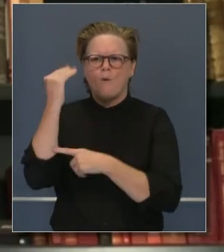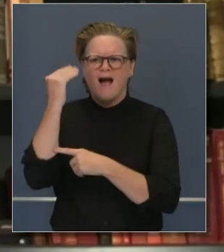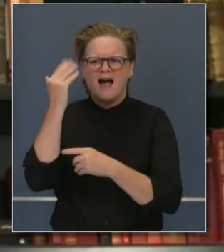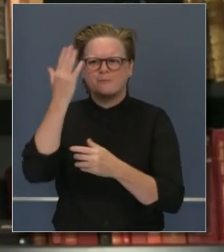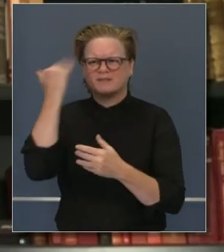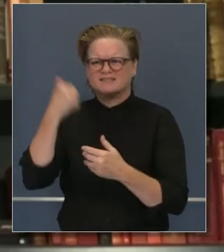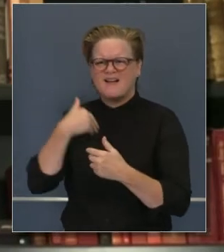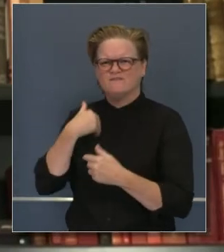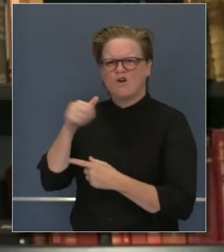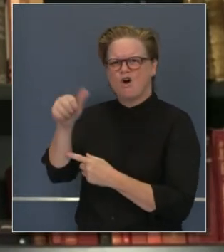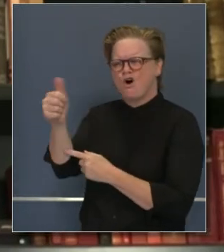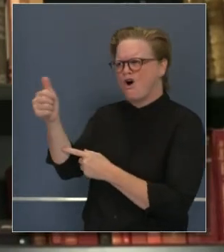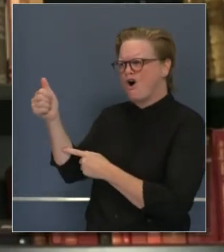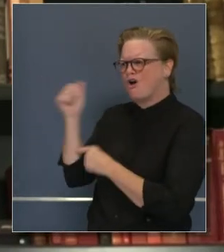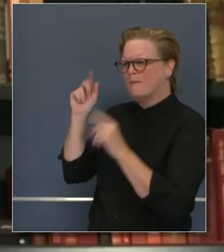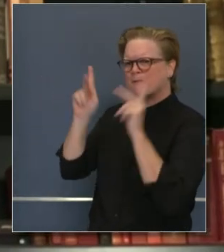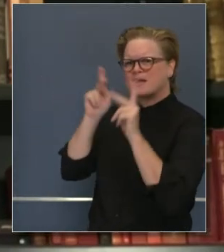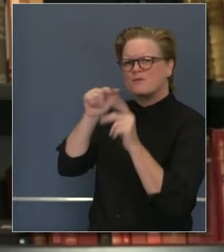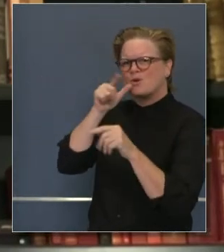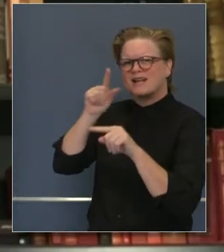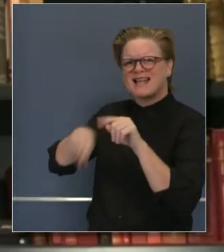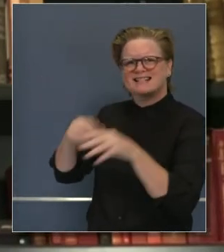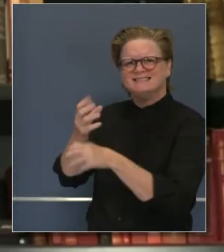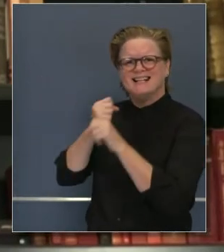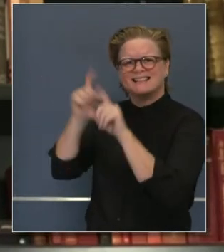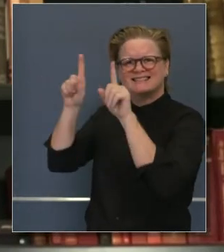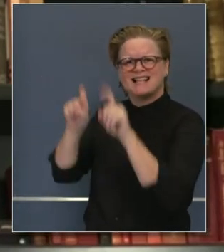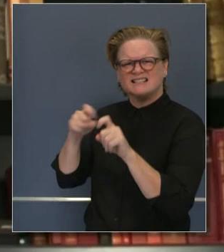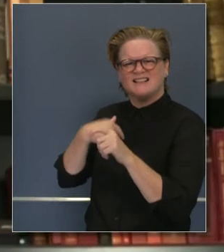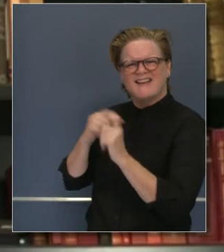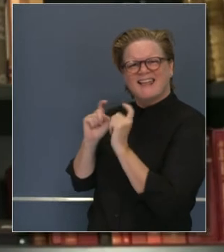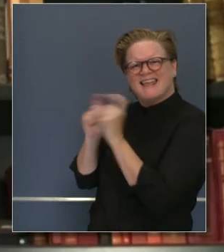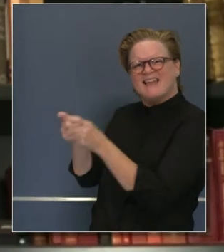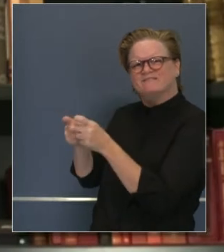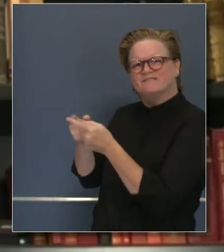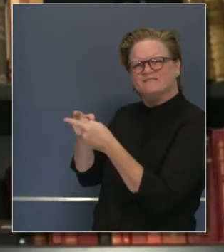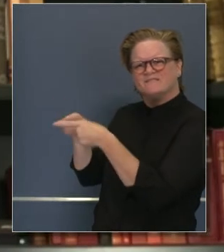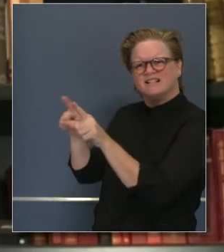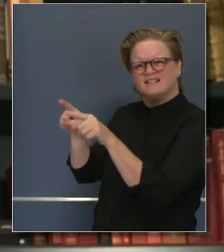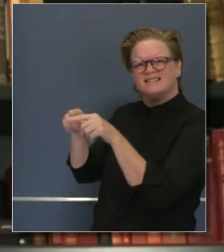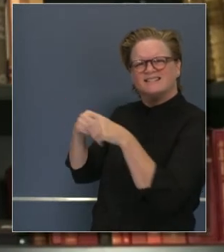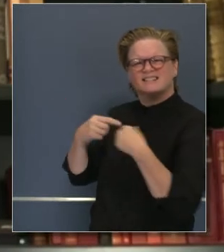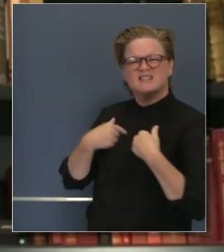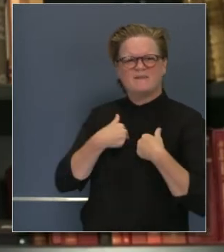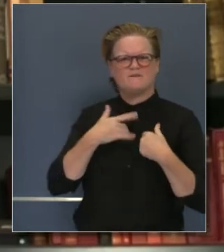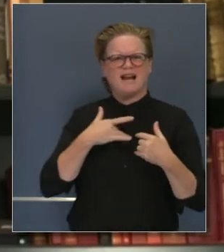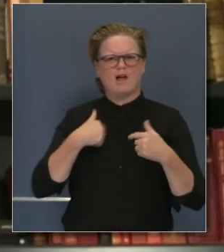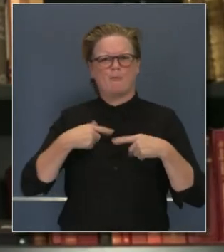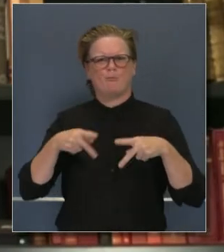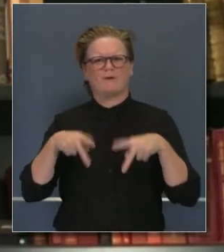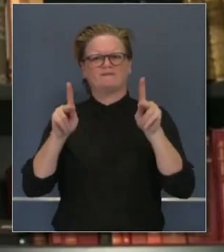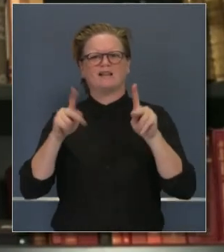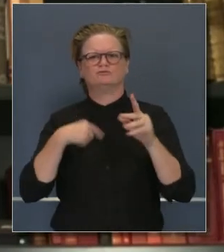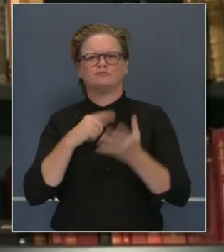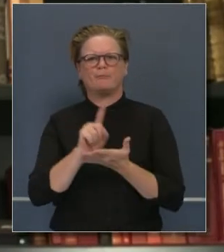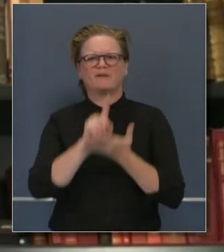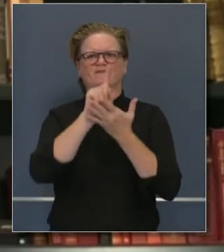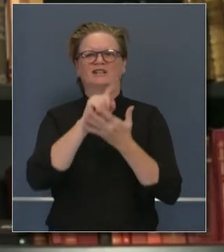porque a tantos otros no se les dio ese privilegio. Yo no iba a aprovecharme. Y ahora,